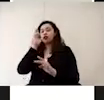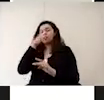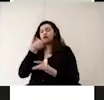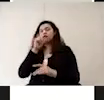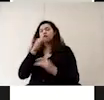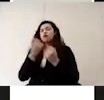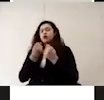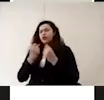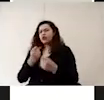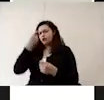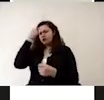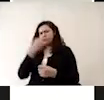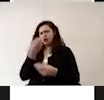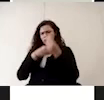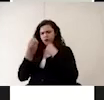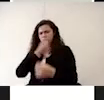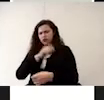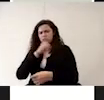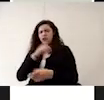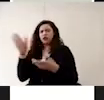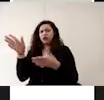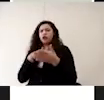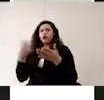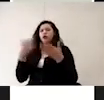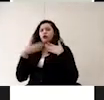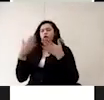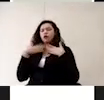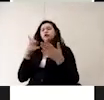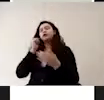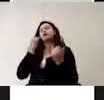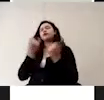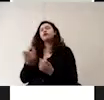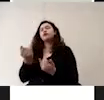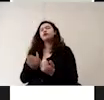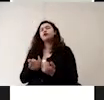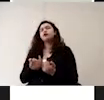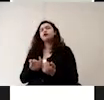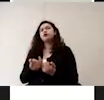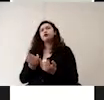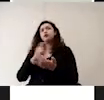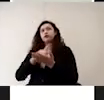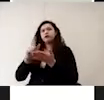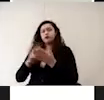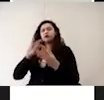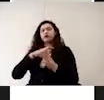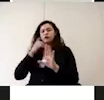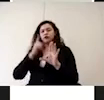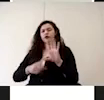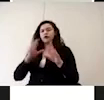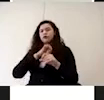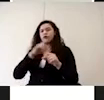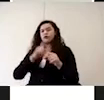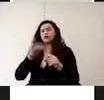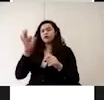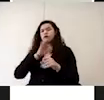seleccionar alimentos sanos y frescos y también lavarlos y desinfectarlos especialmente si estos